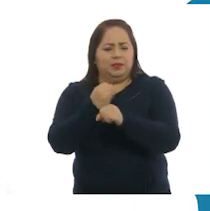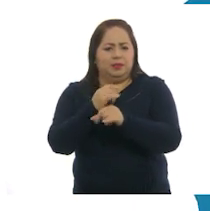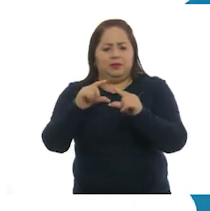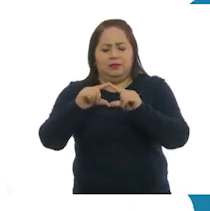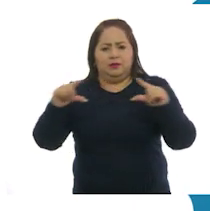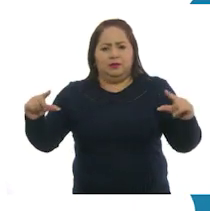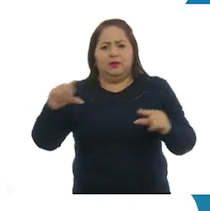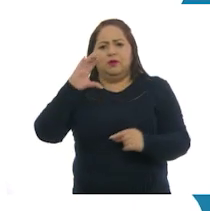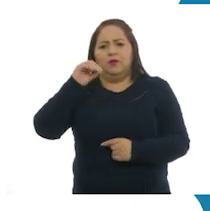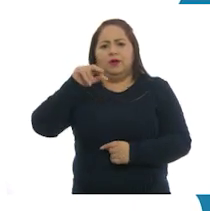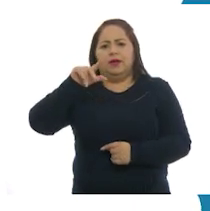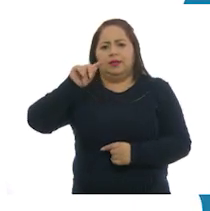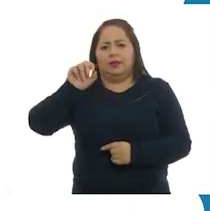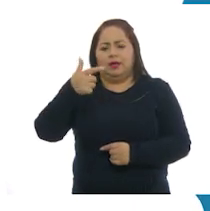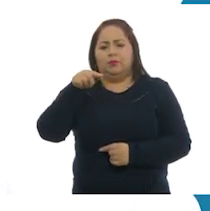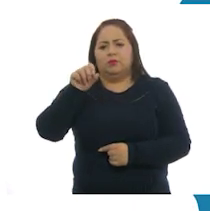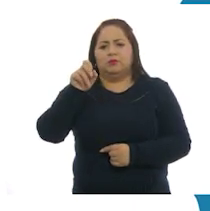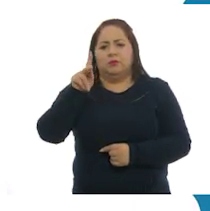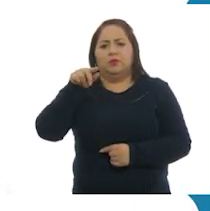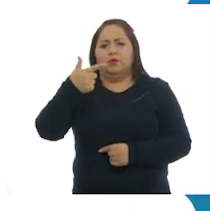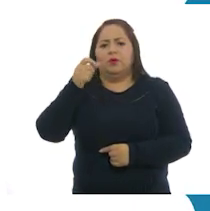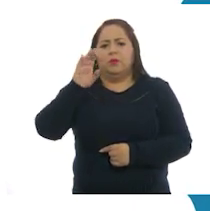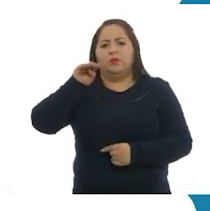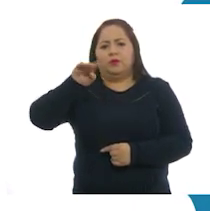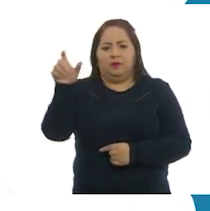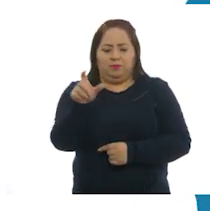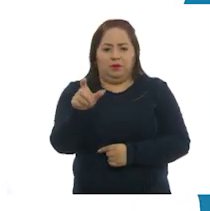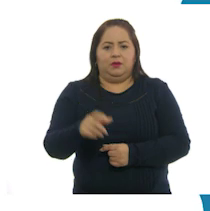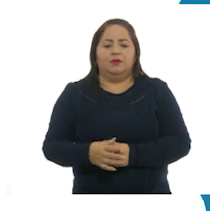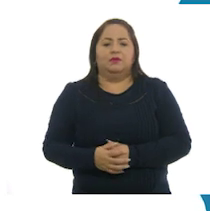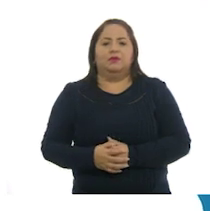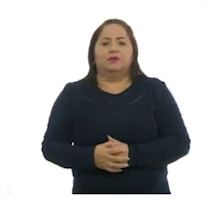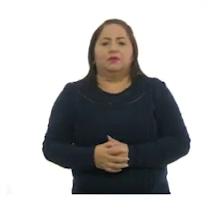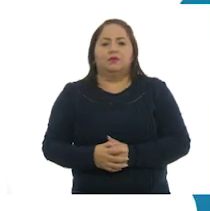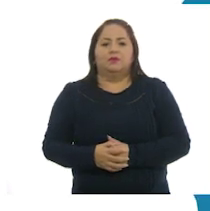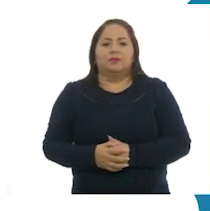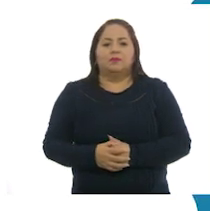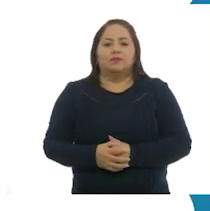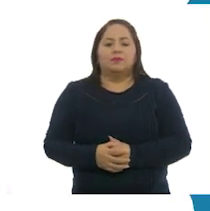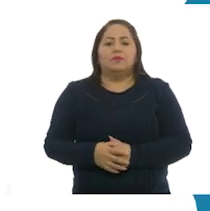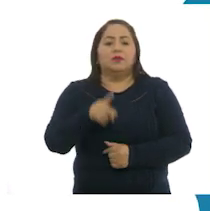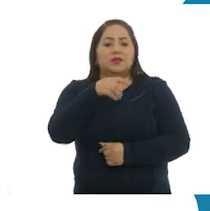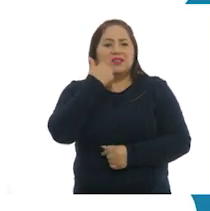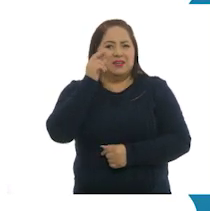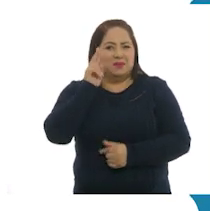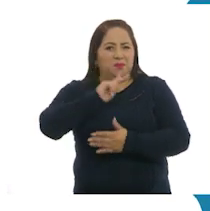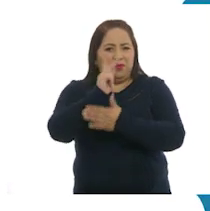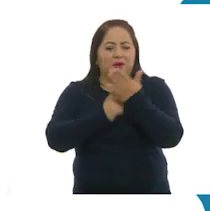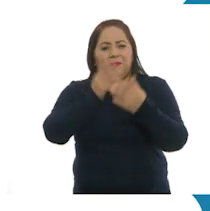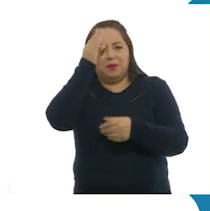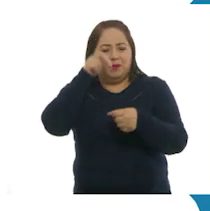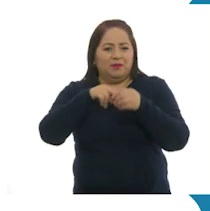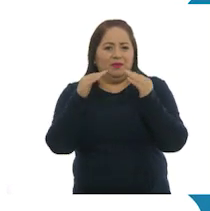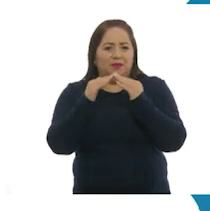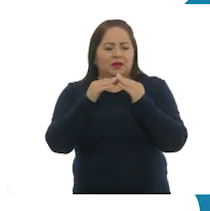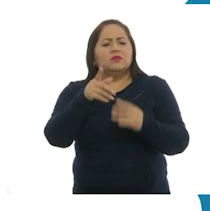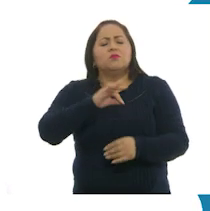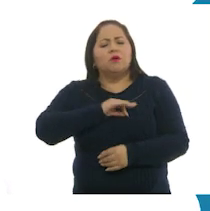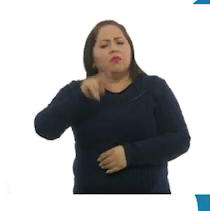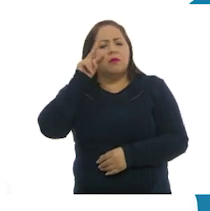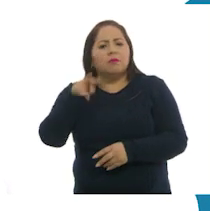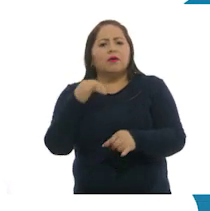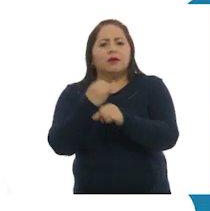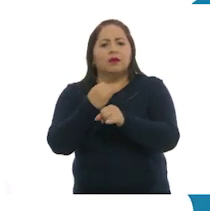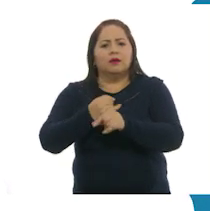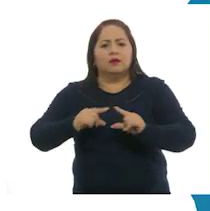página conaliteg.cep.gov.mx. Si quieres volver a ver los programas de Aprende en